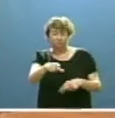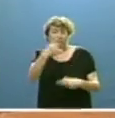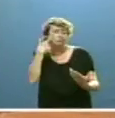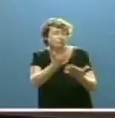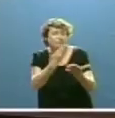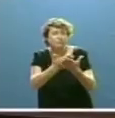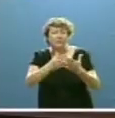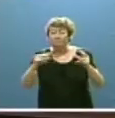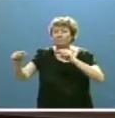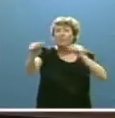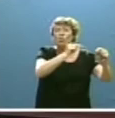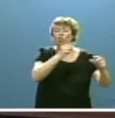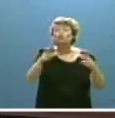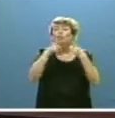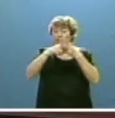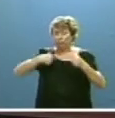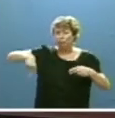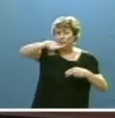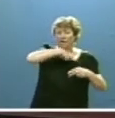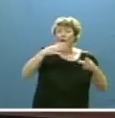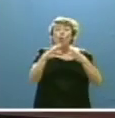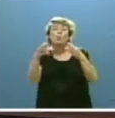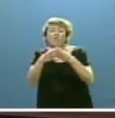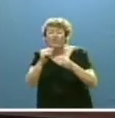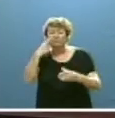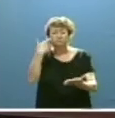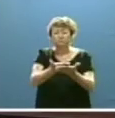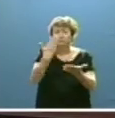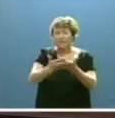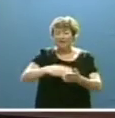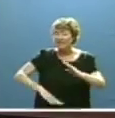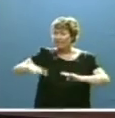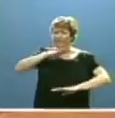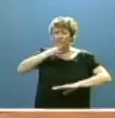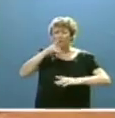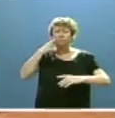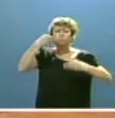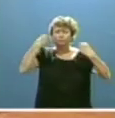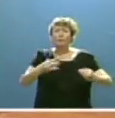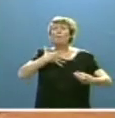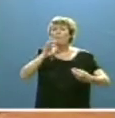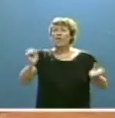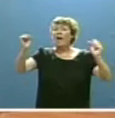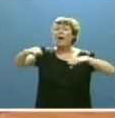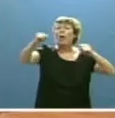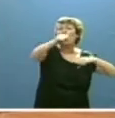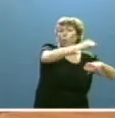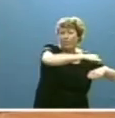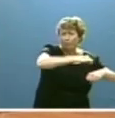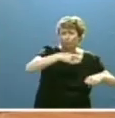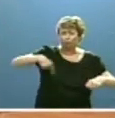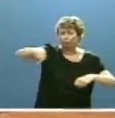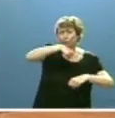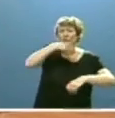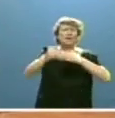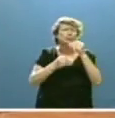el diálogo social de nuestra comunidad y su demostrada capacidad para alcanzar eficaces acuerdos sobre los que hemos sustentado